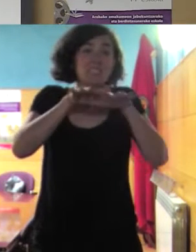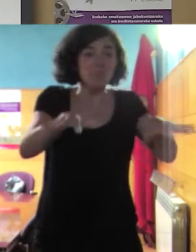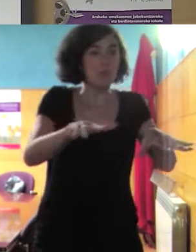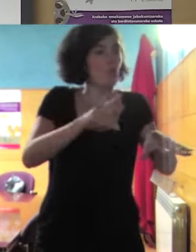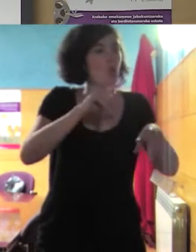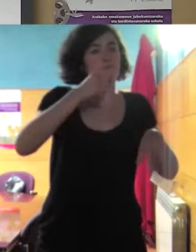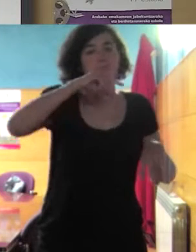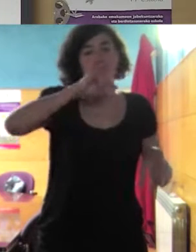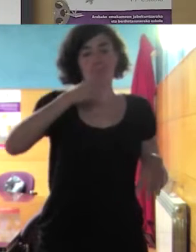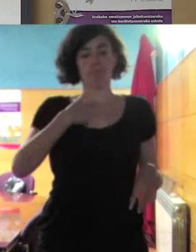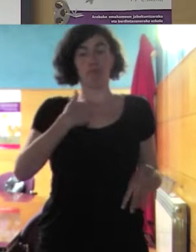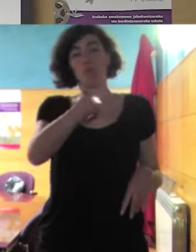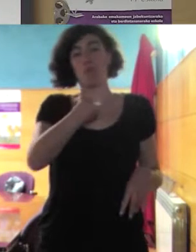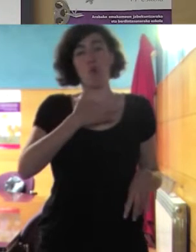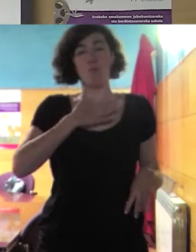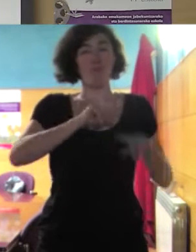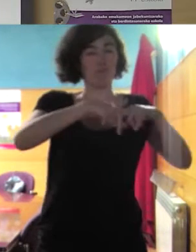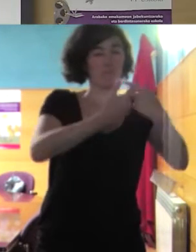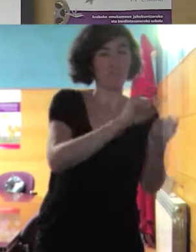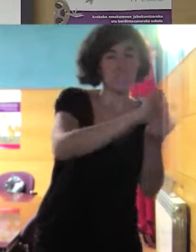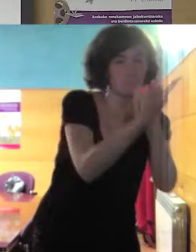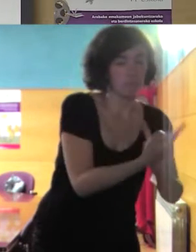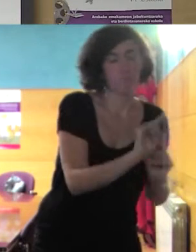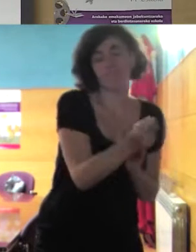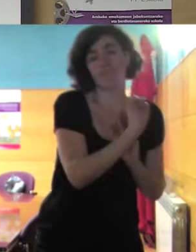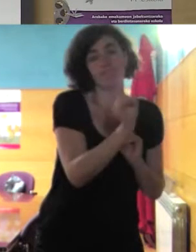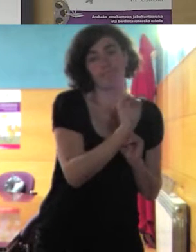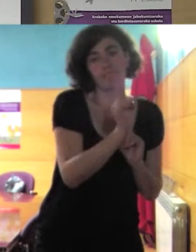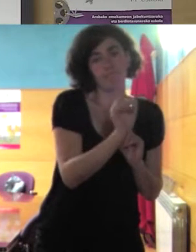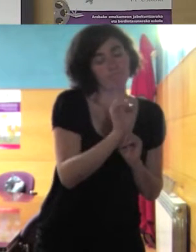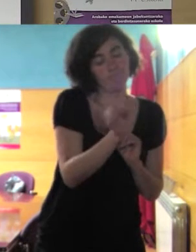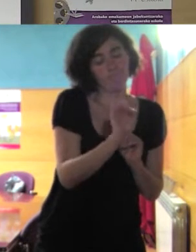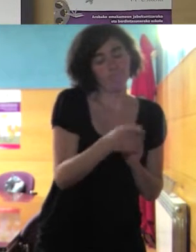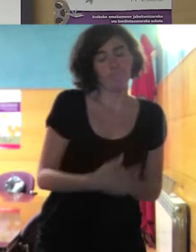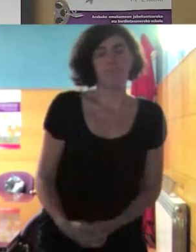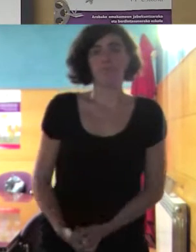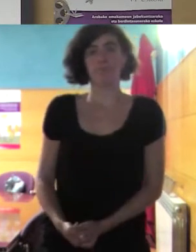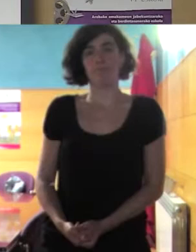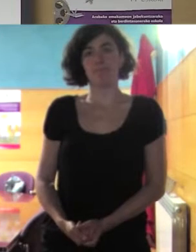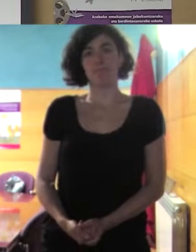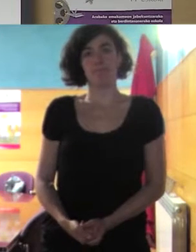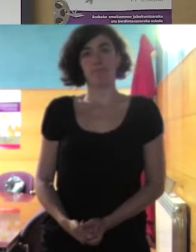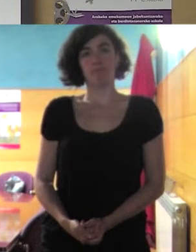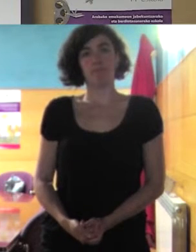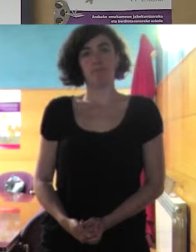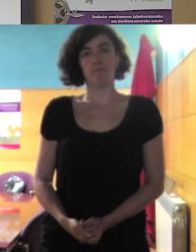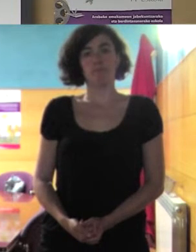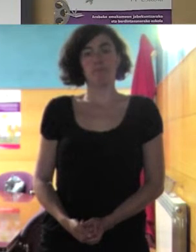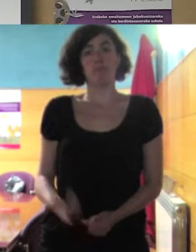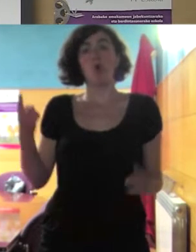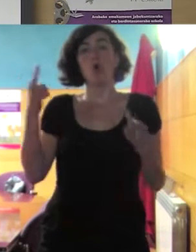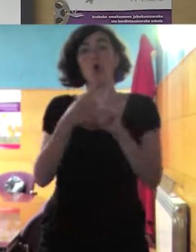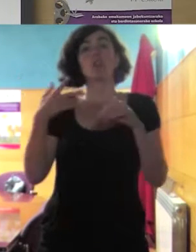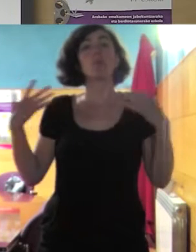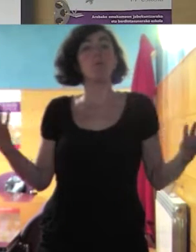en la escuela el objetivo es que esta chavala